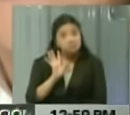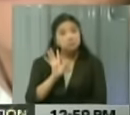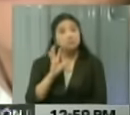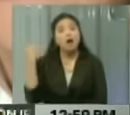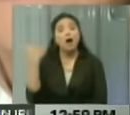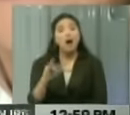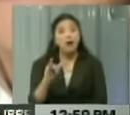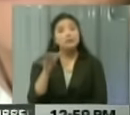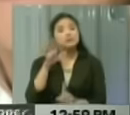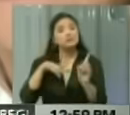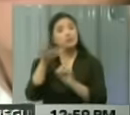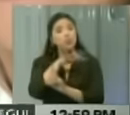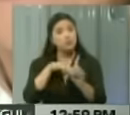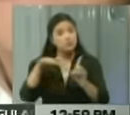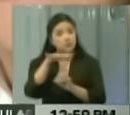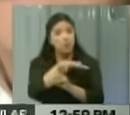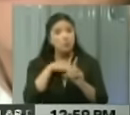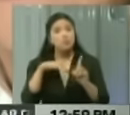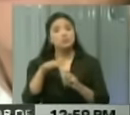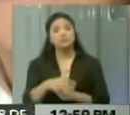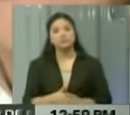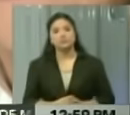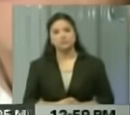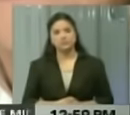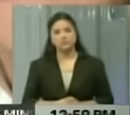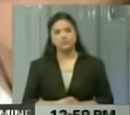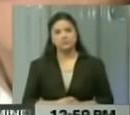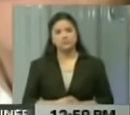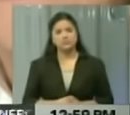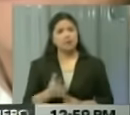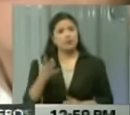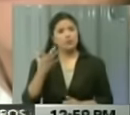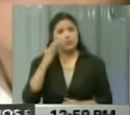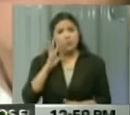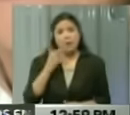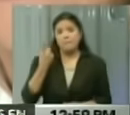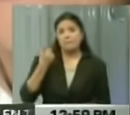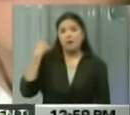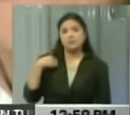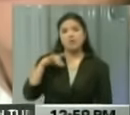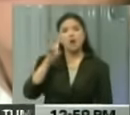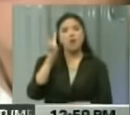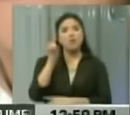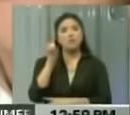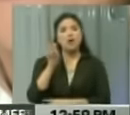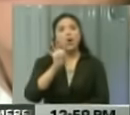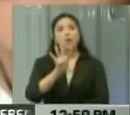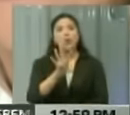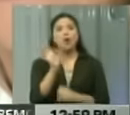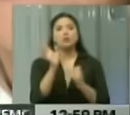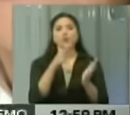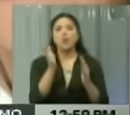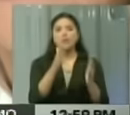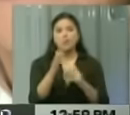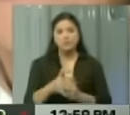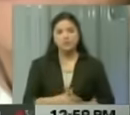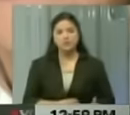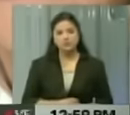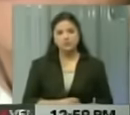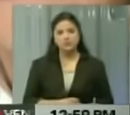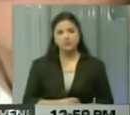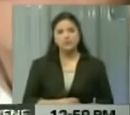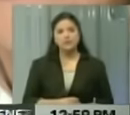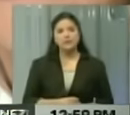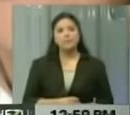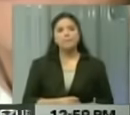ocurrieron estos hechos que se suscitaron supuestamente el pasado viernes 4 de marzo, en lo que es la